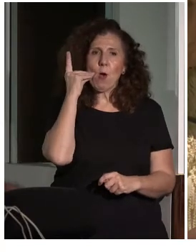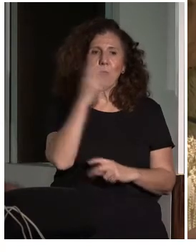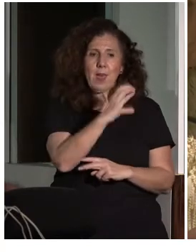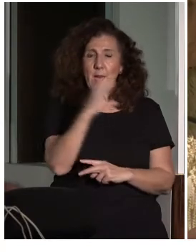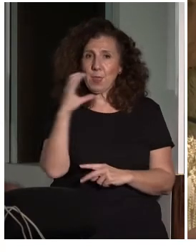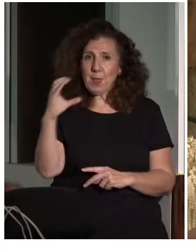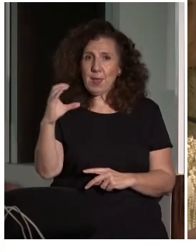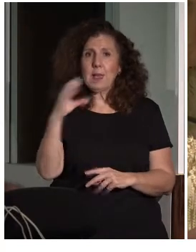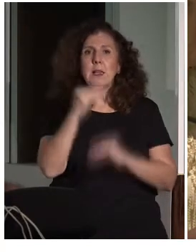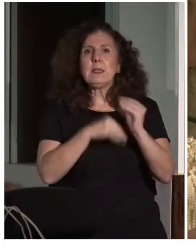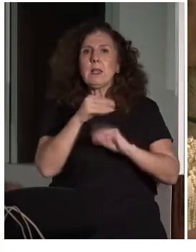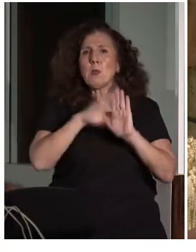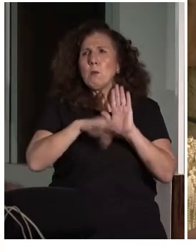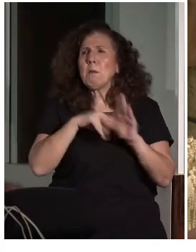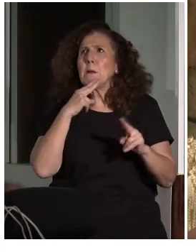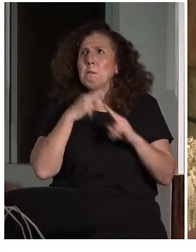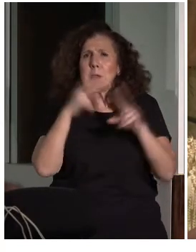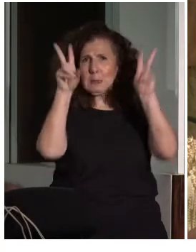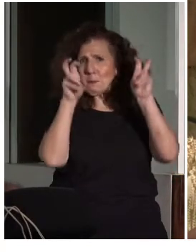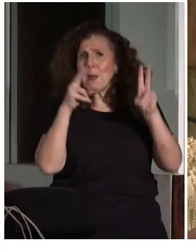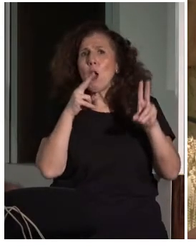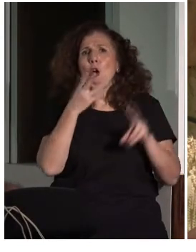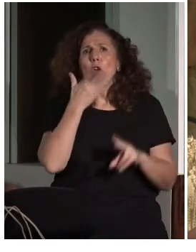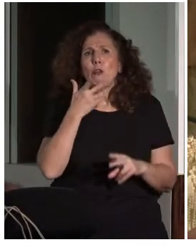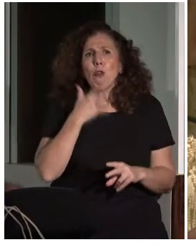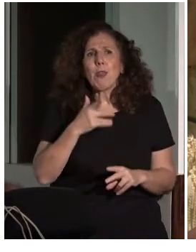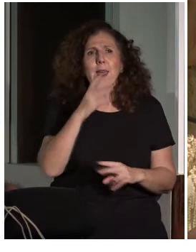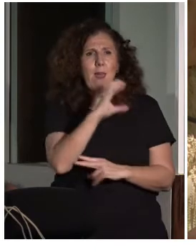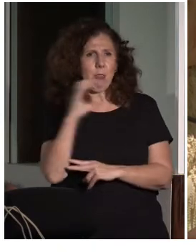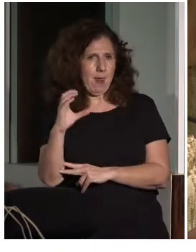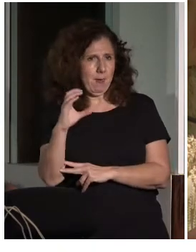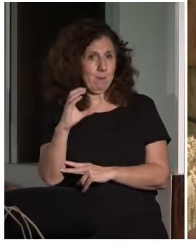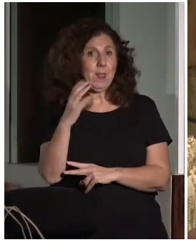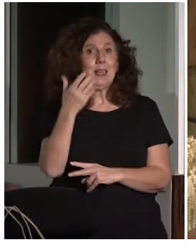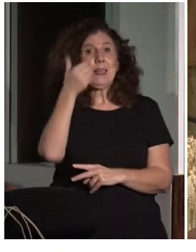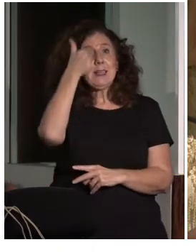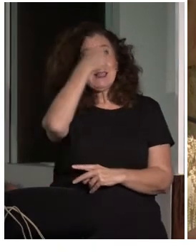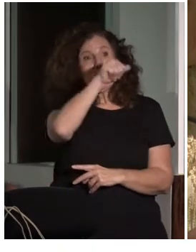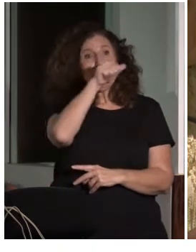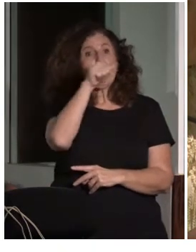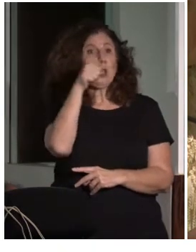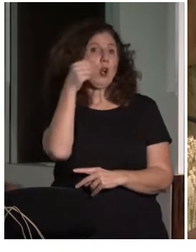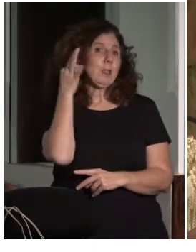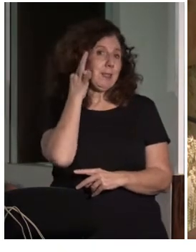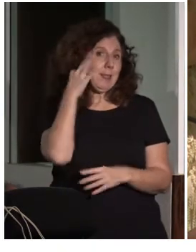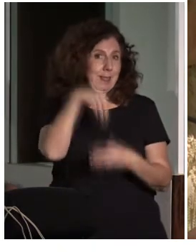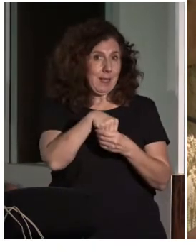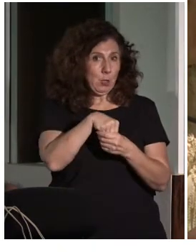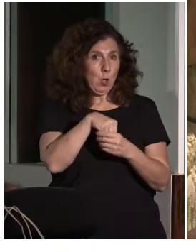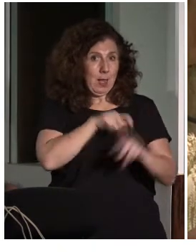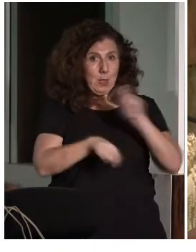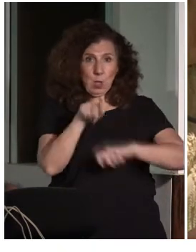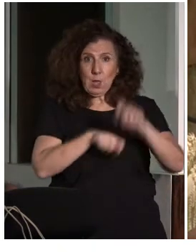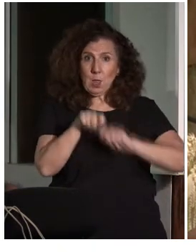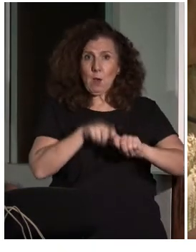llaman algo así como Conoce Cáceres, donde los chicos y las chicas del centro ocupacional de Down Cáceres aprendieron sobre el